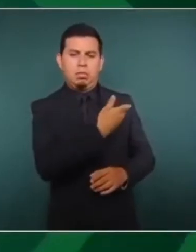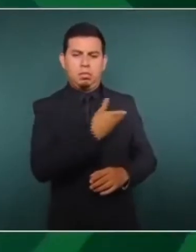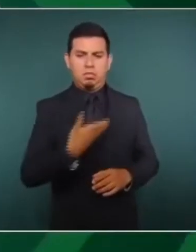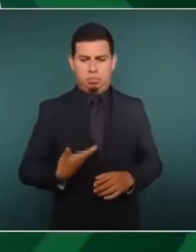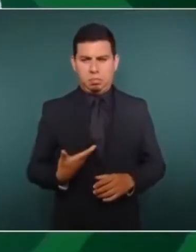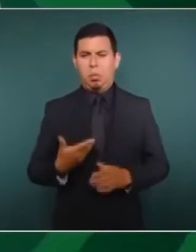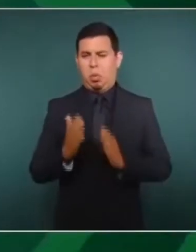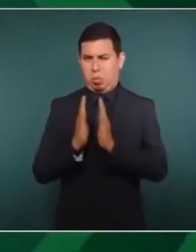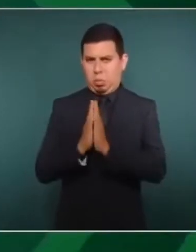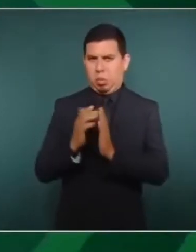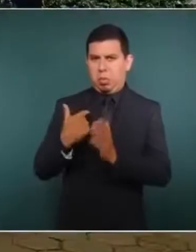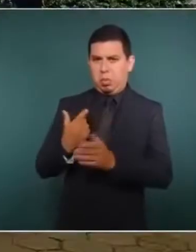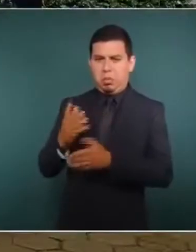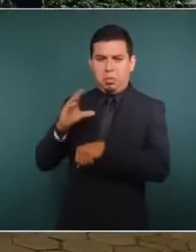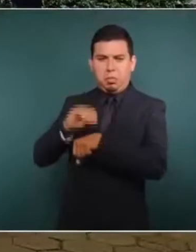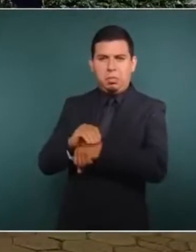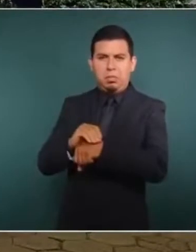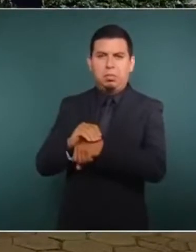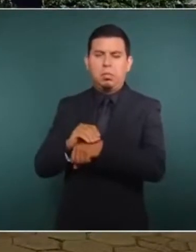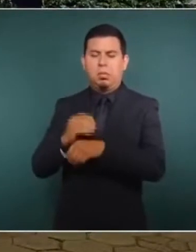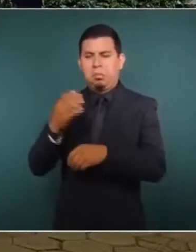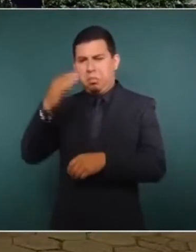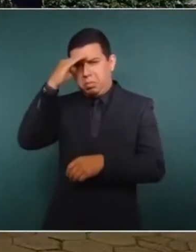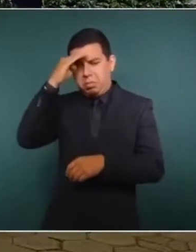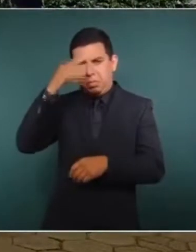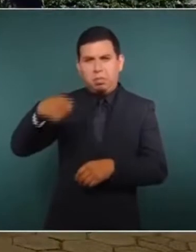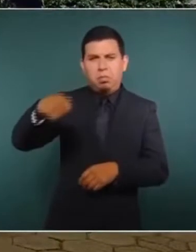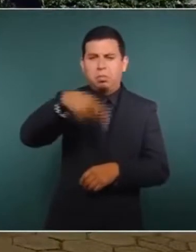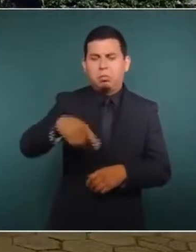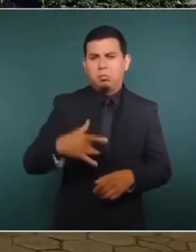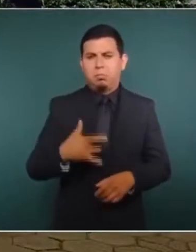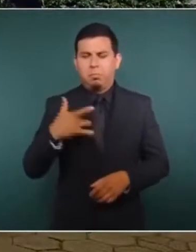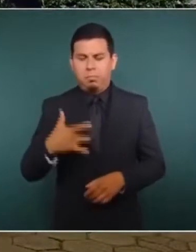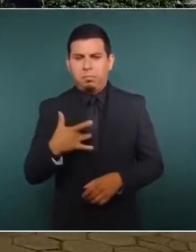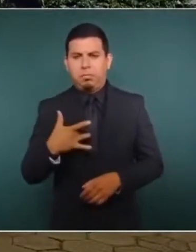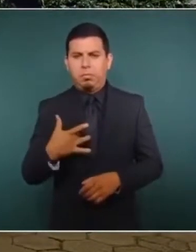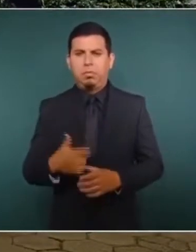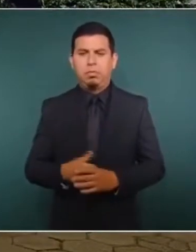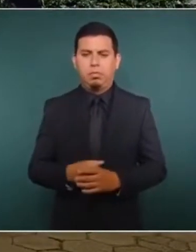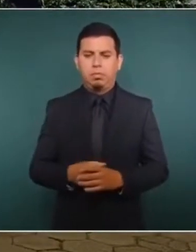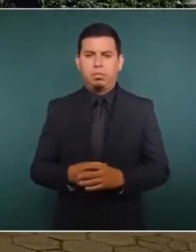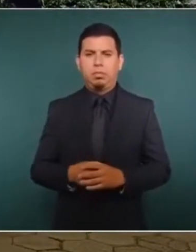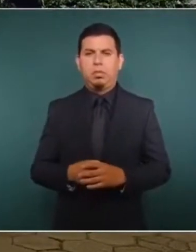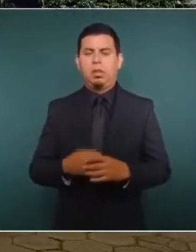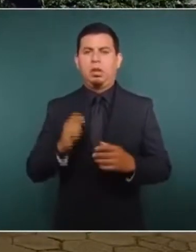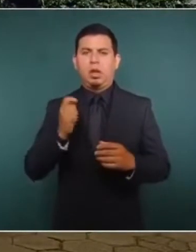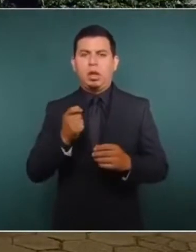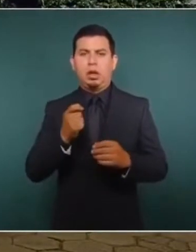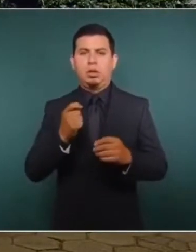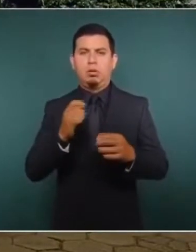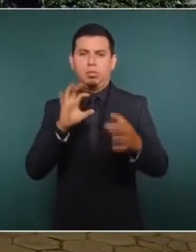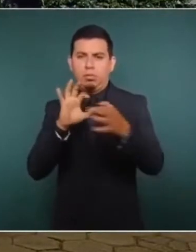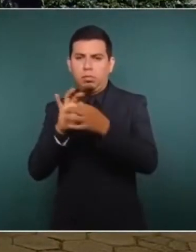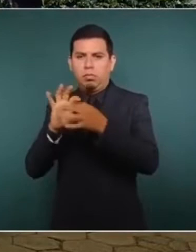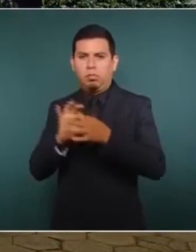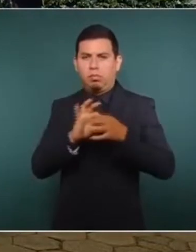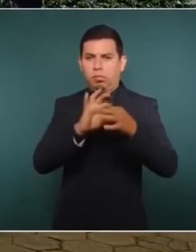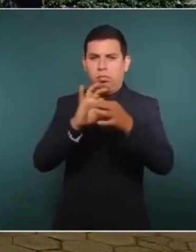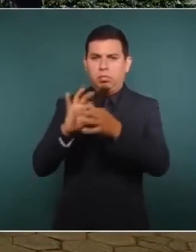si me permite, hacer una reflexión rápida. La coordinación funciona,